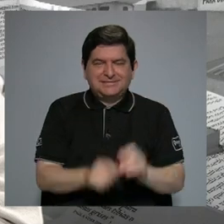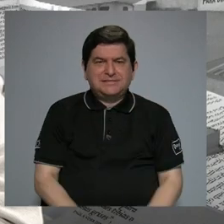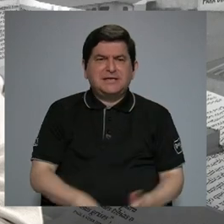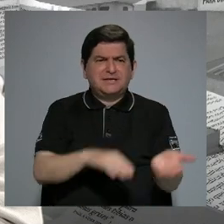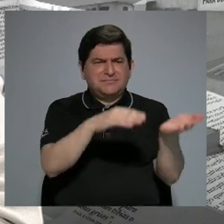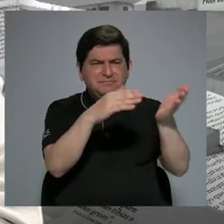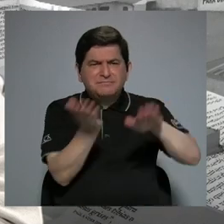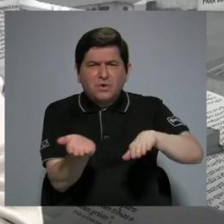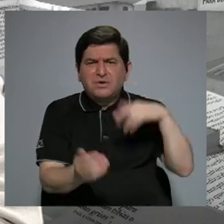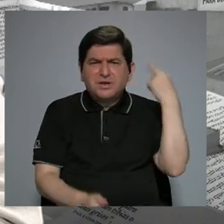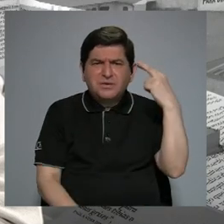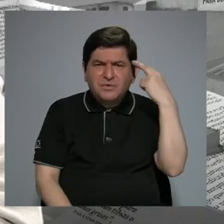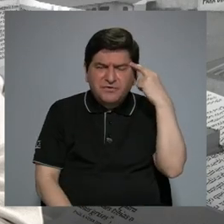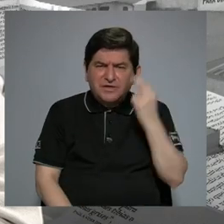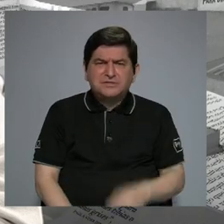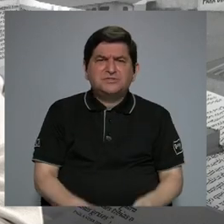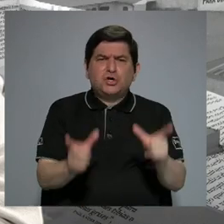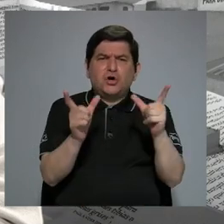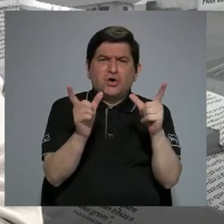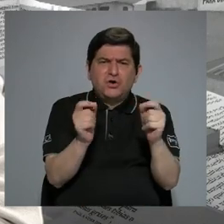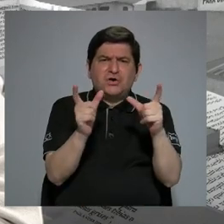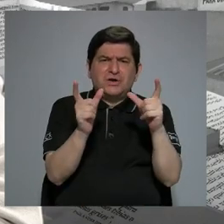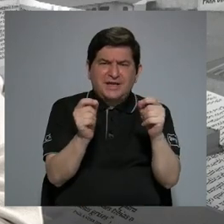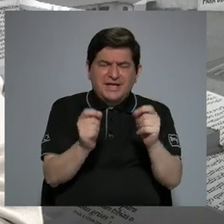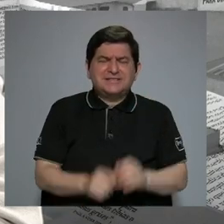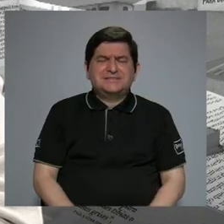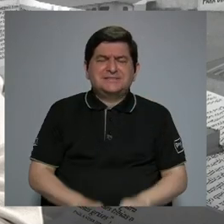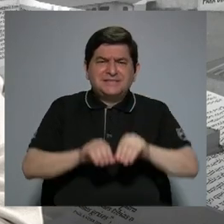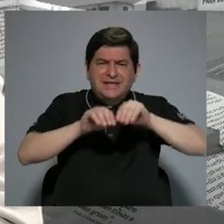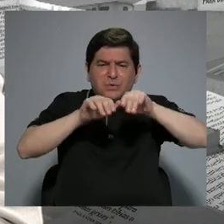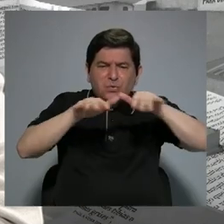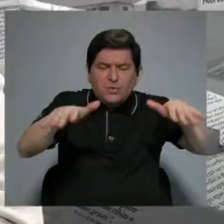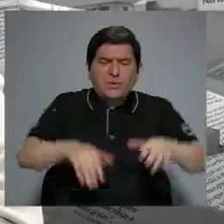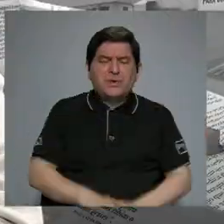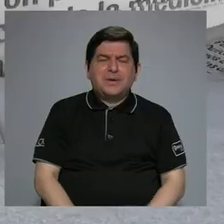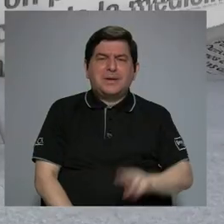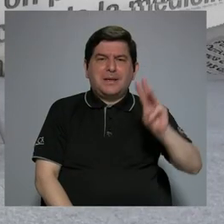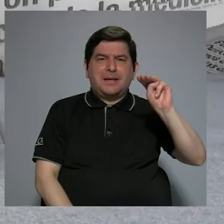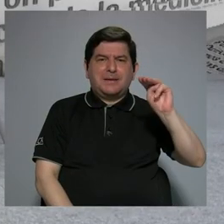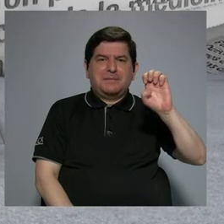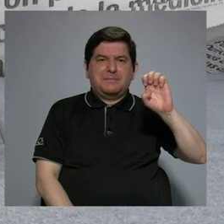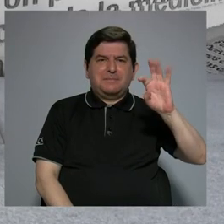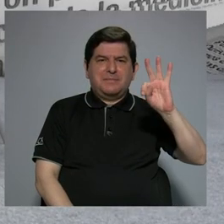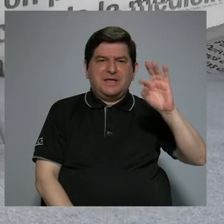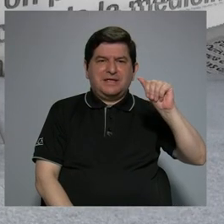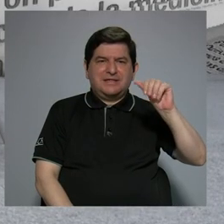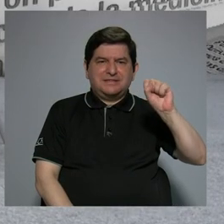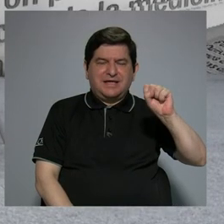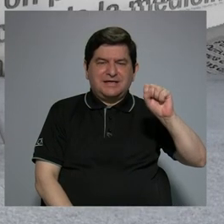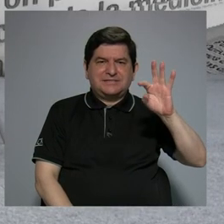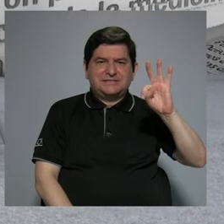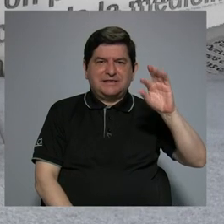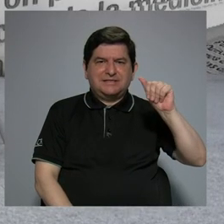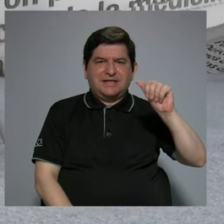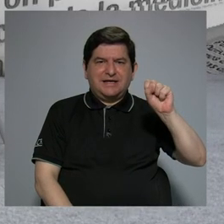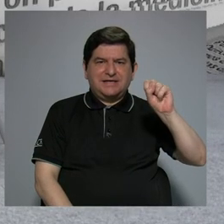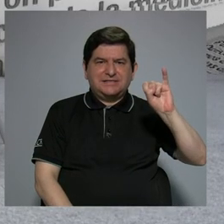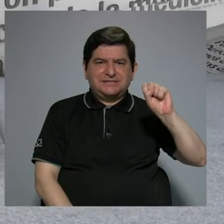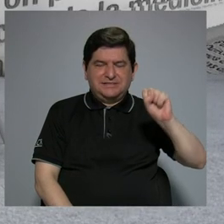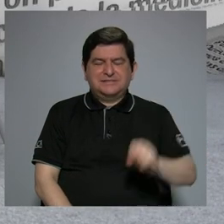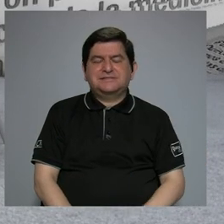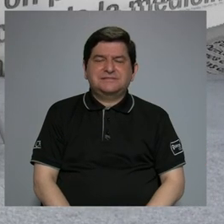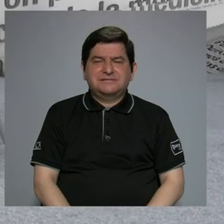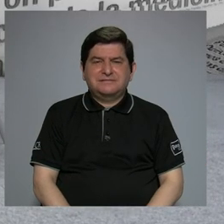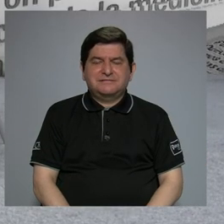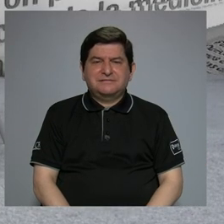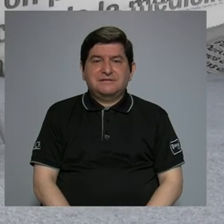precisamente por los cánceres, los tumores metastásicos. La relación como estrés y factor,